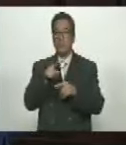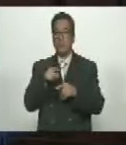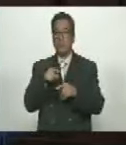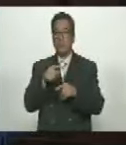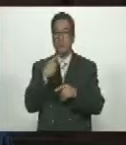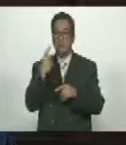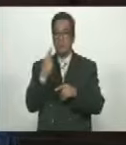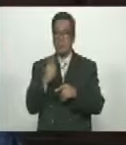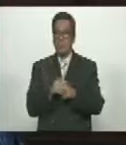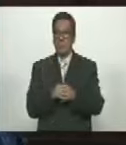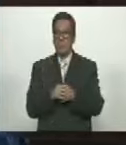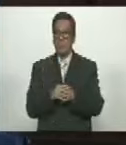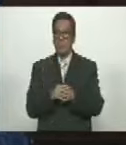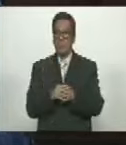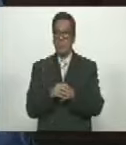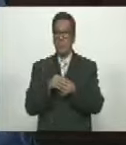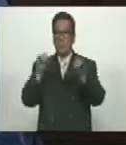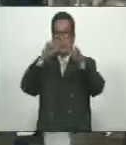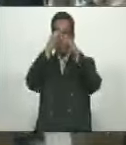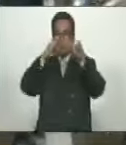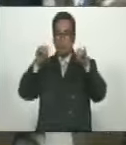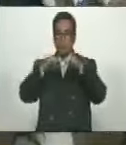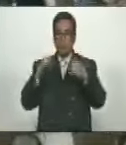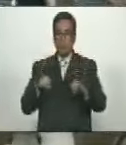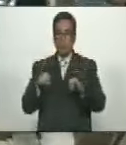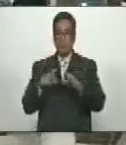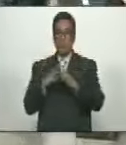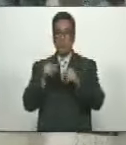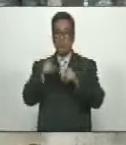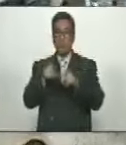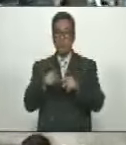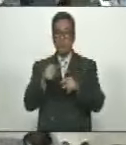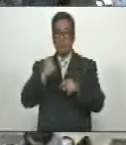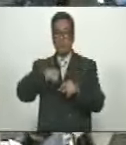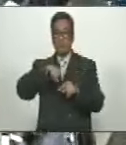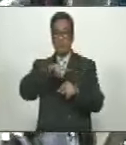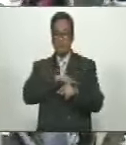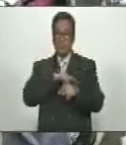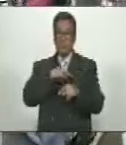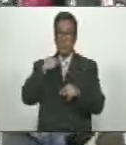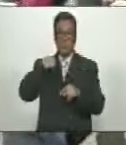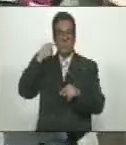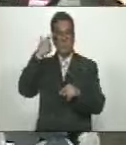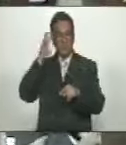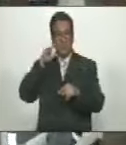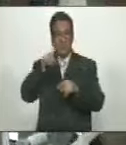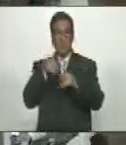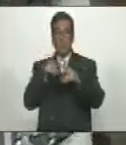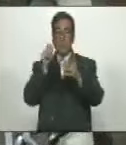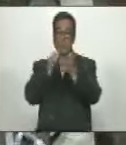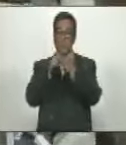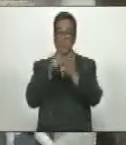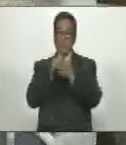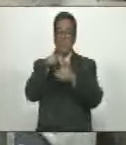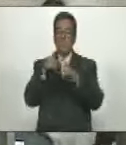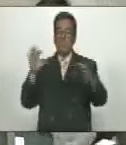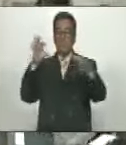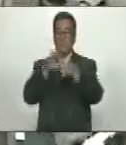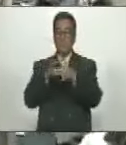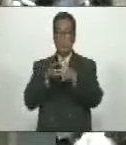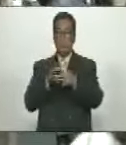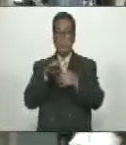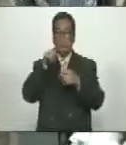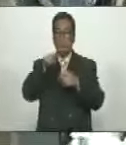sencillamente Que la Navidad Y los pesebres Para quienes somos creyentes Tiene que ser un punto De unión